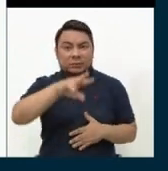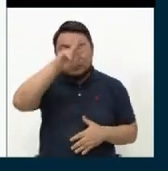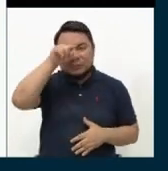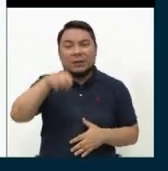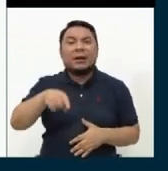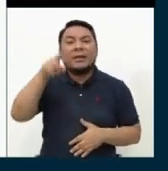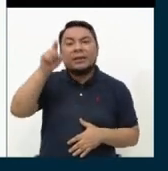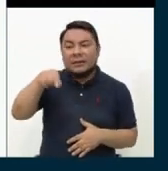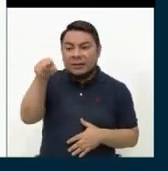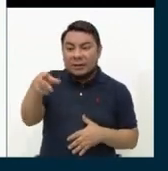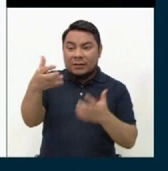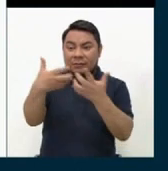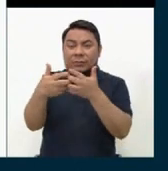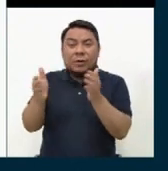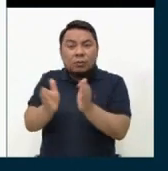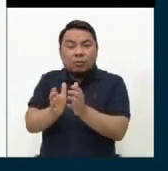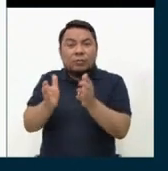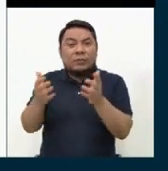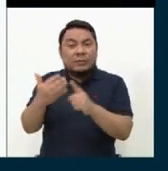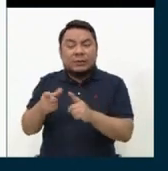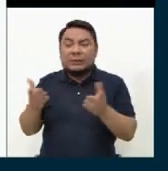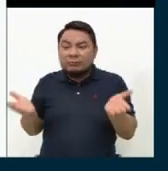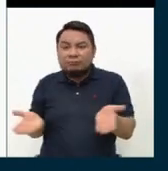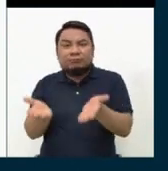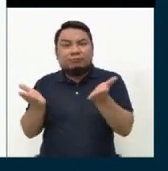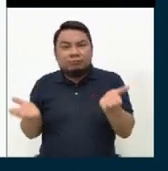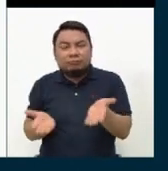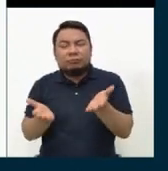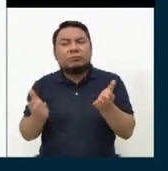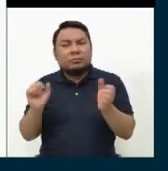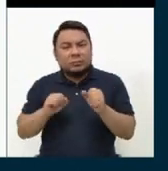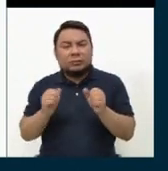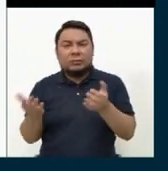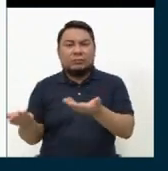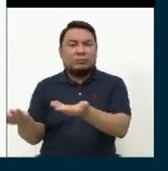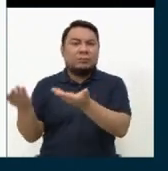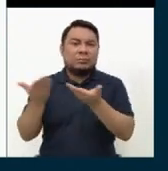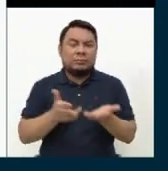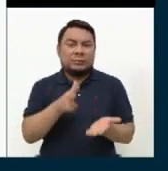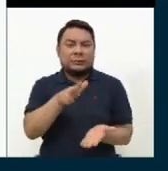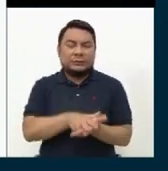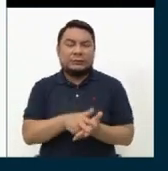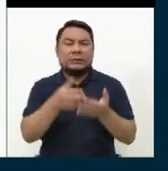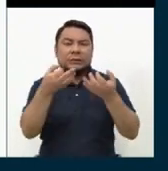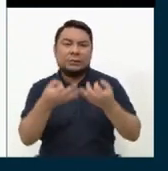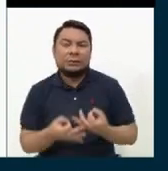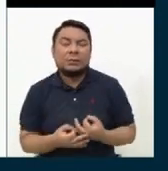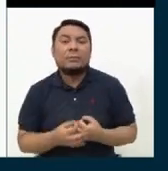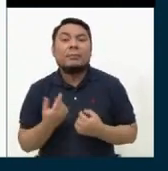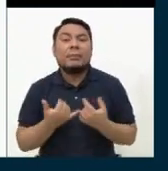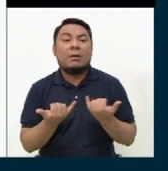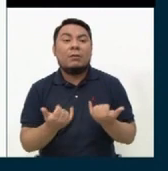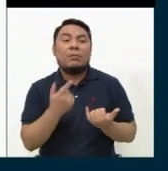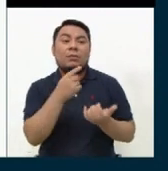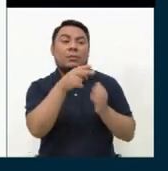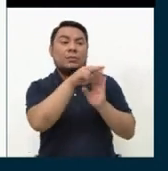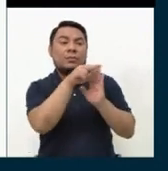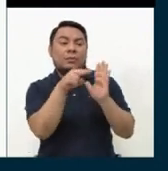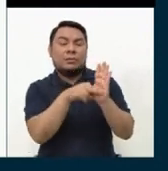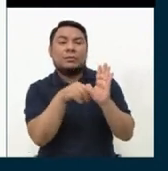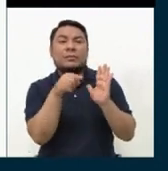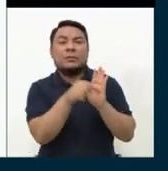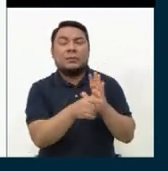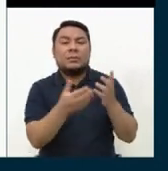impulsar a las micro y pequeñas empresas. Actualmente, la norma establece, la norma de promoción de